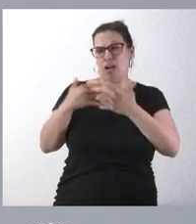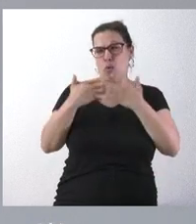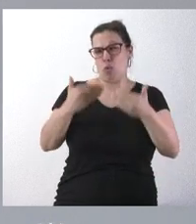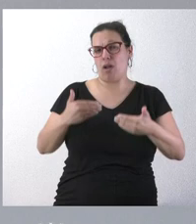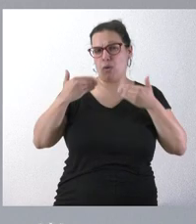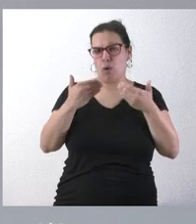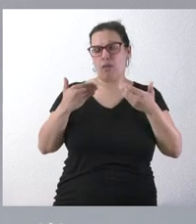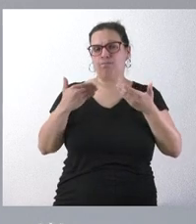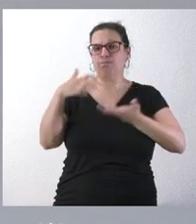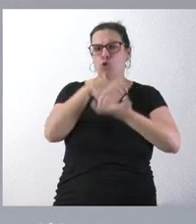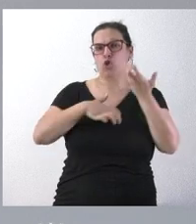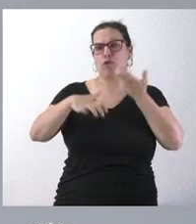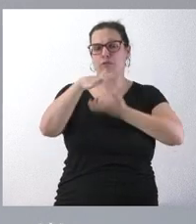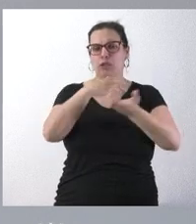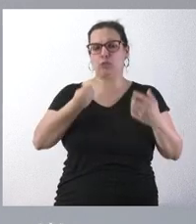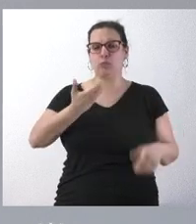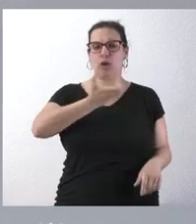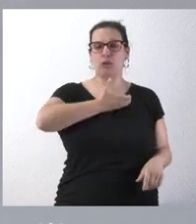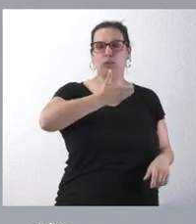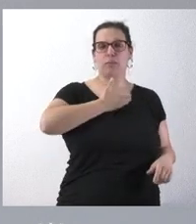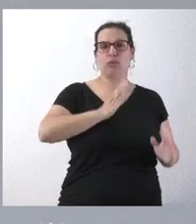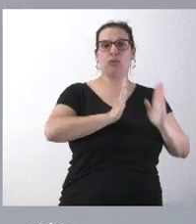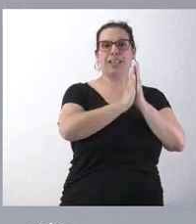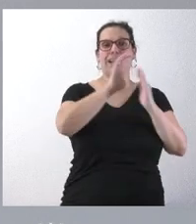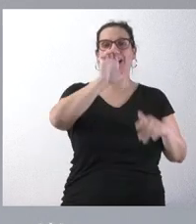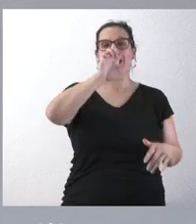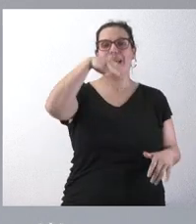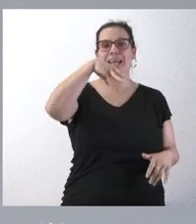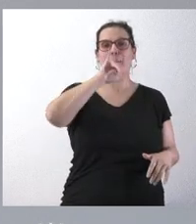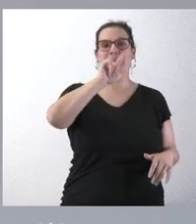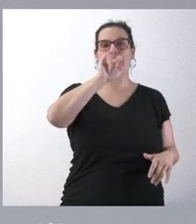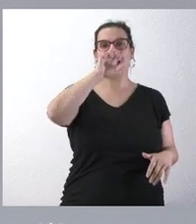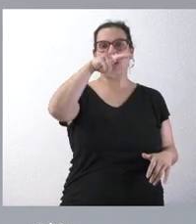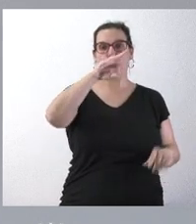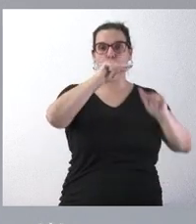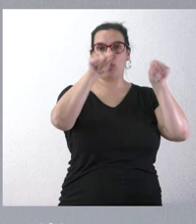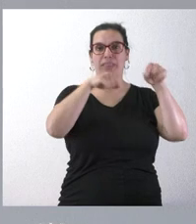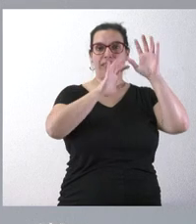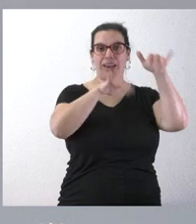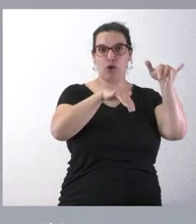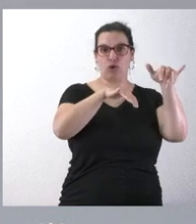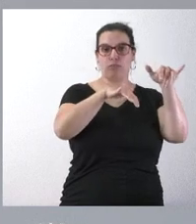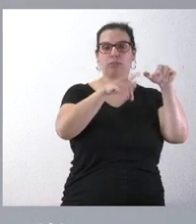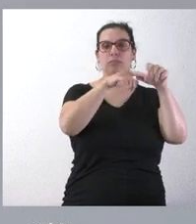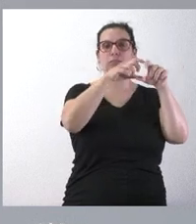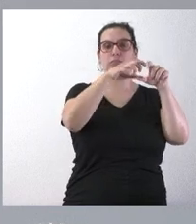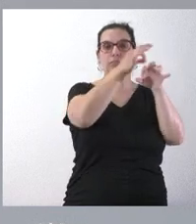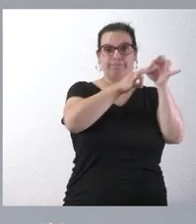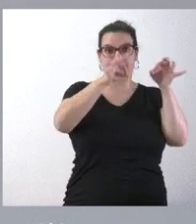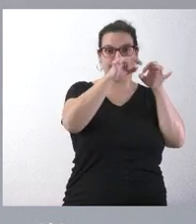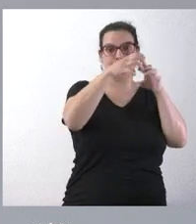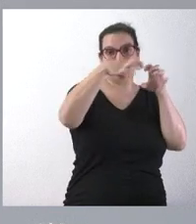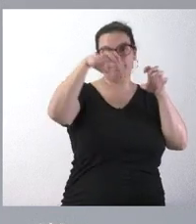Ayuntamiento y Pedanías del municipio de San Emiliano, en la provincia de León, y el municipio de